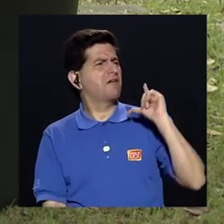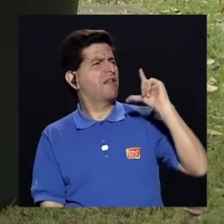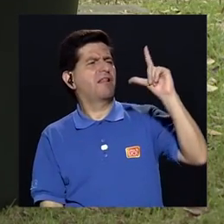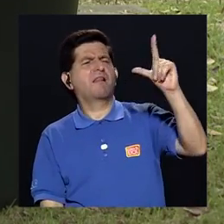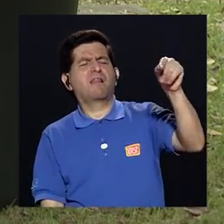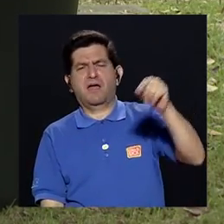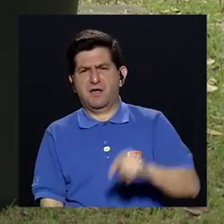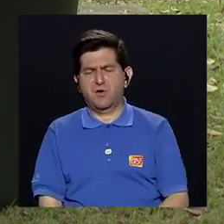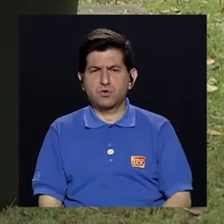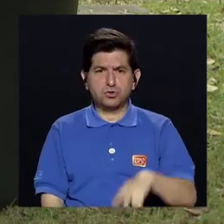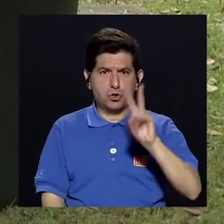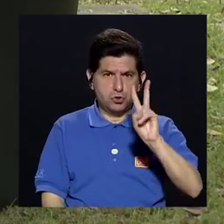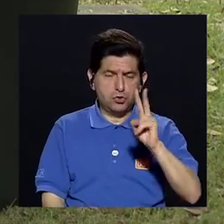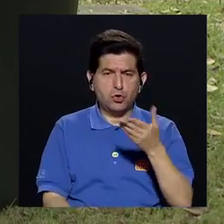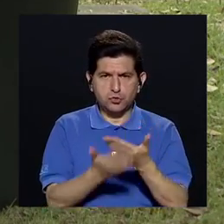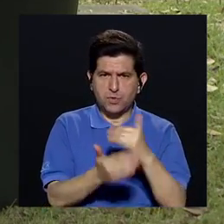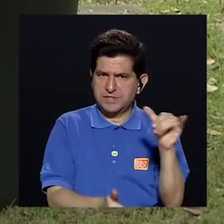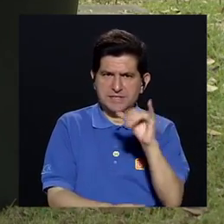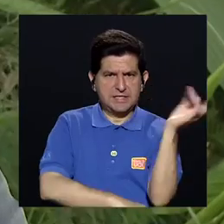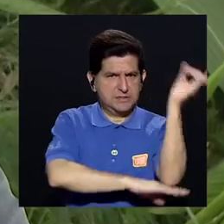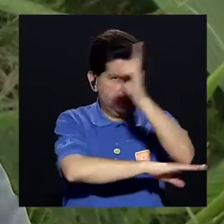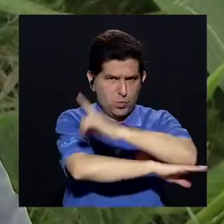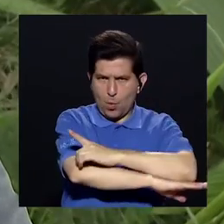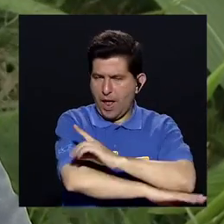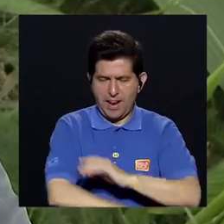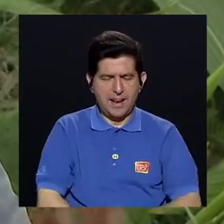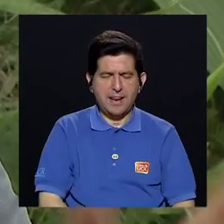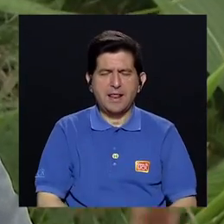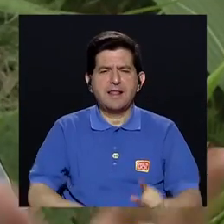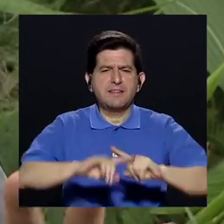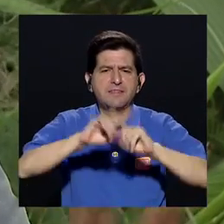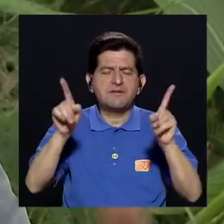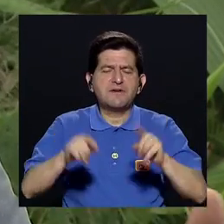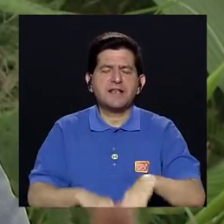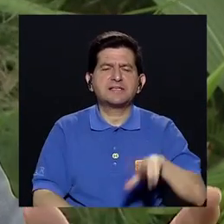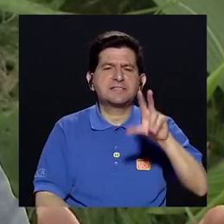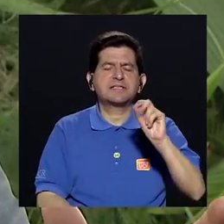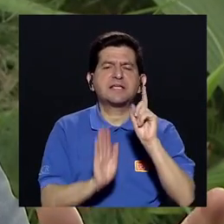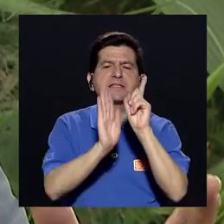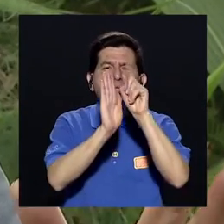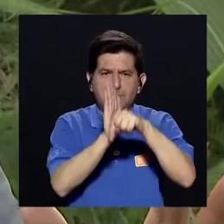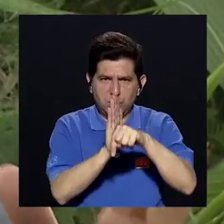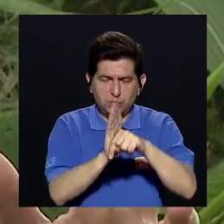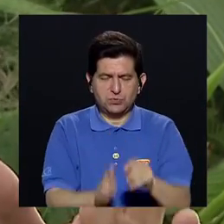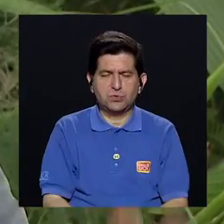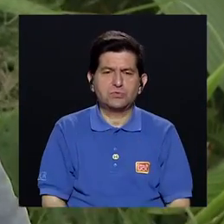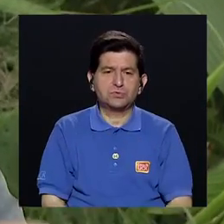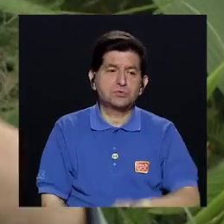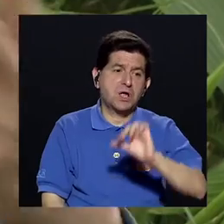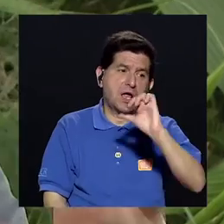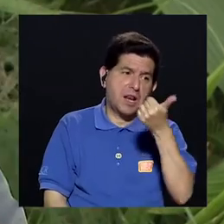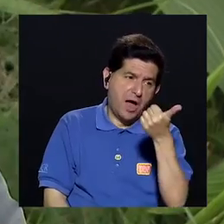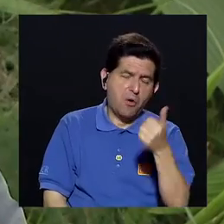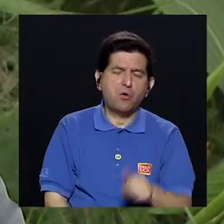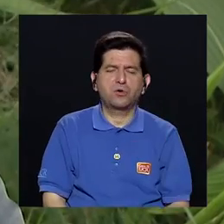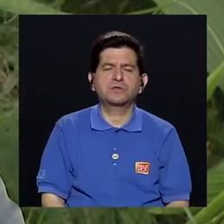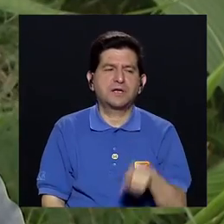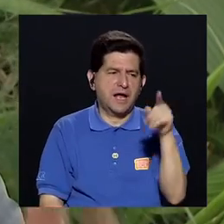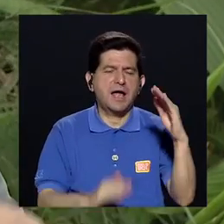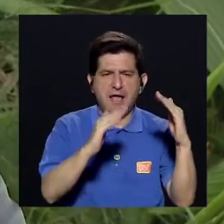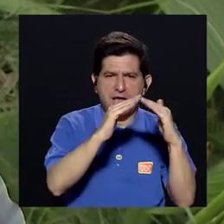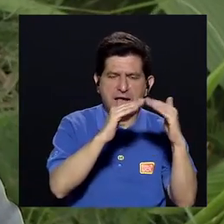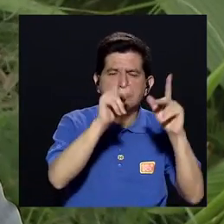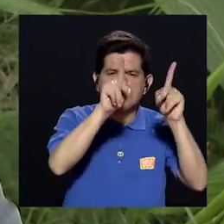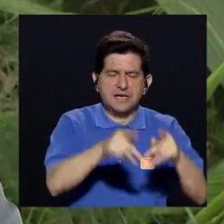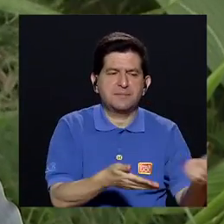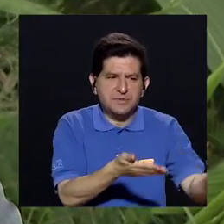muy distantes Se le toman dos muestras ese mismo día Con una diferencia de una media hora entre una y otra Y la otra si ya se deja para la casa